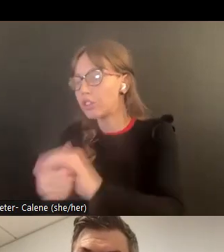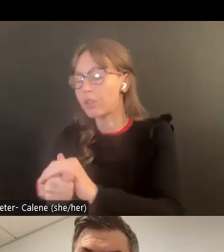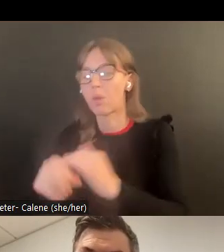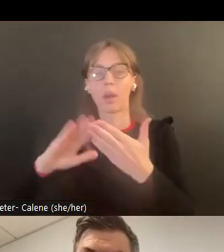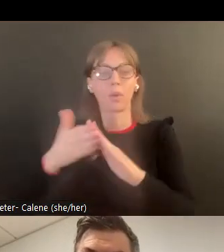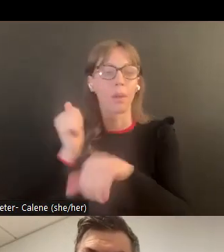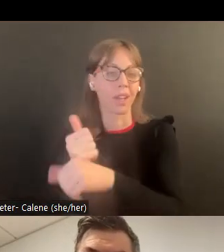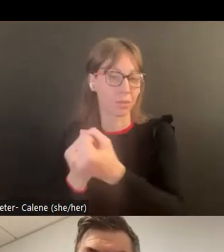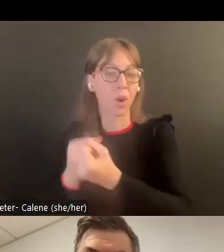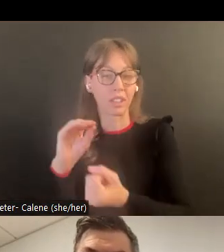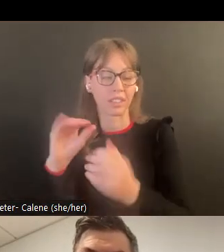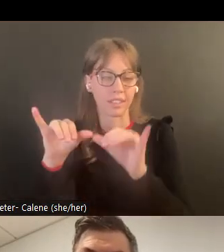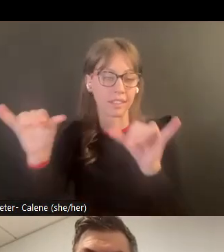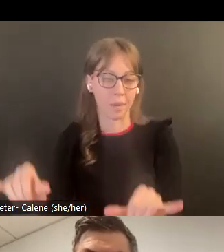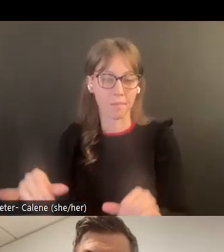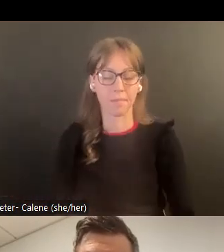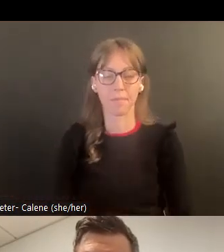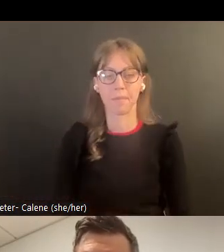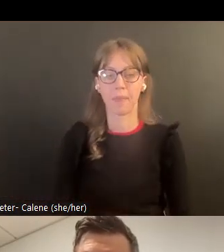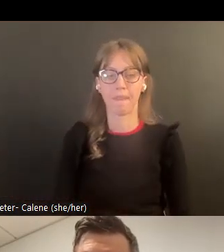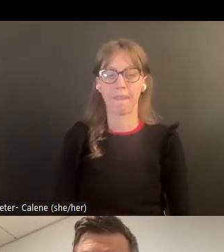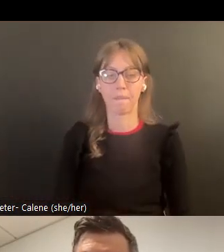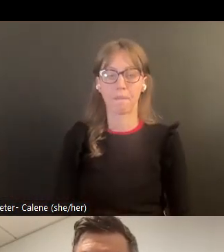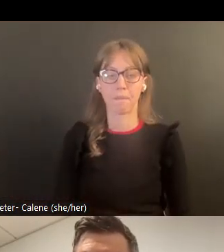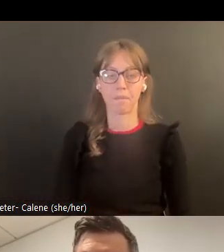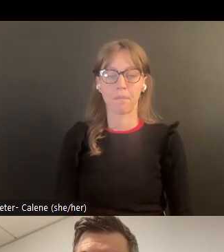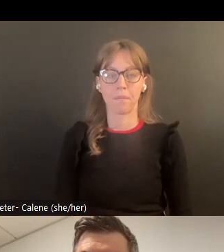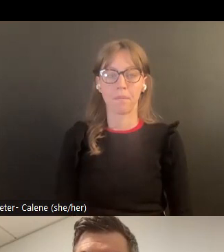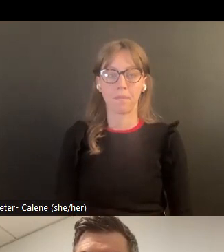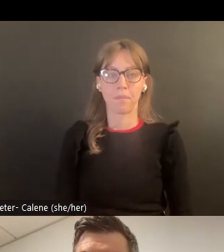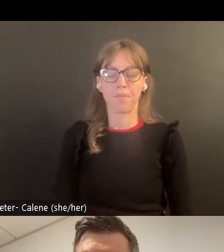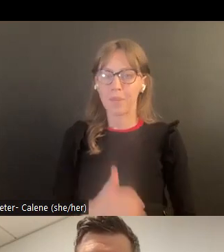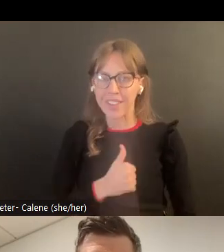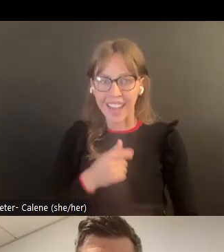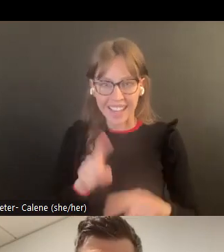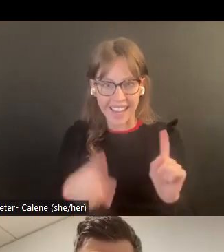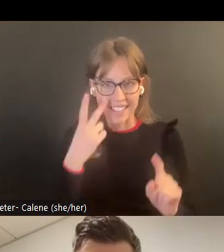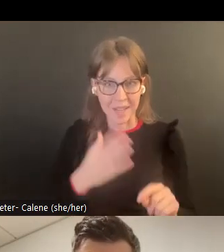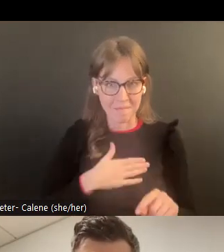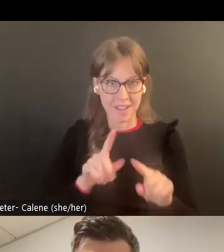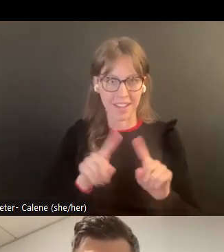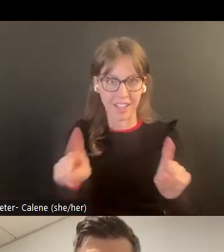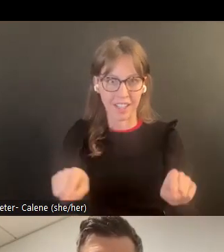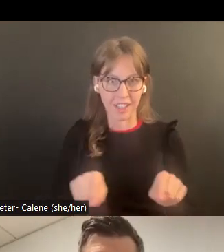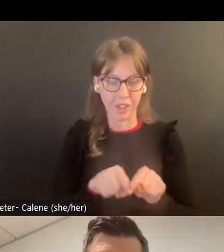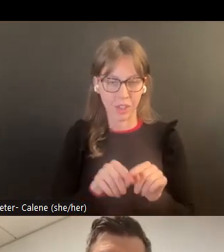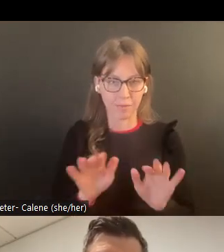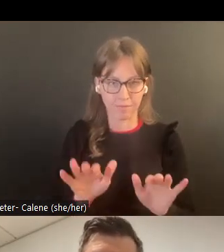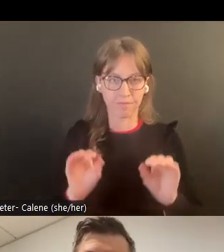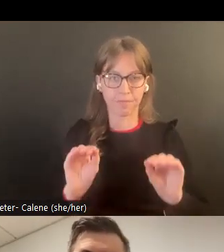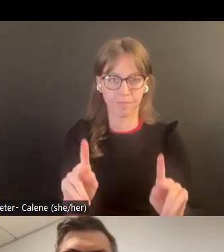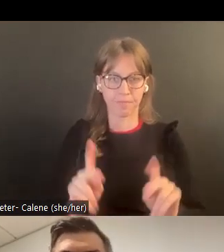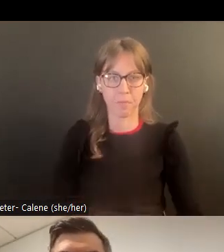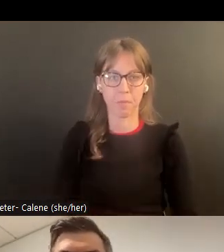ayuda de un número de ayuda o un refugio para las víctimas de violencia doméstica.